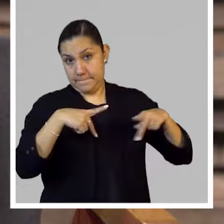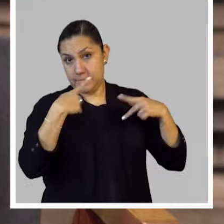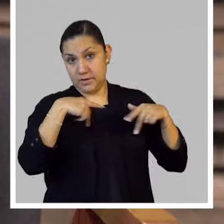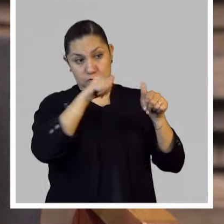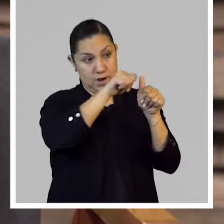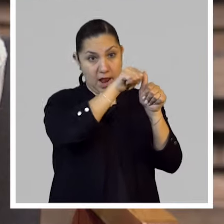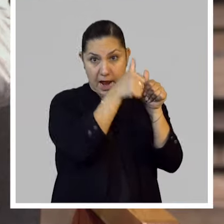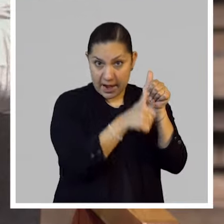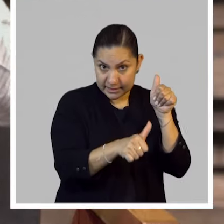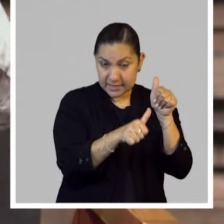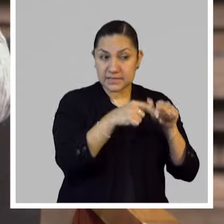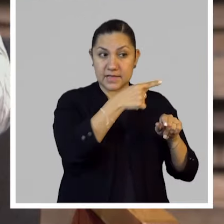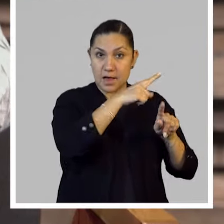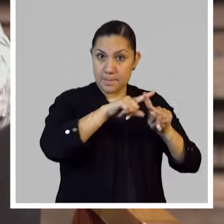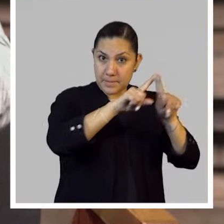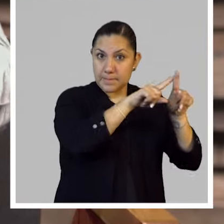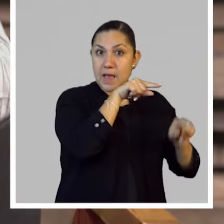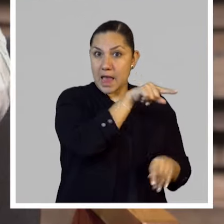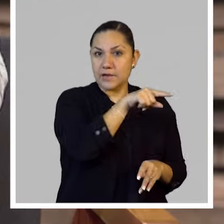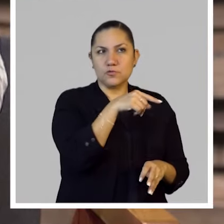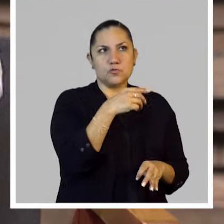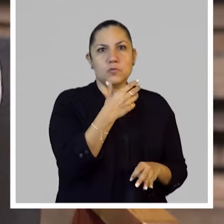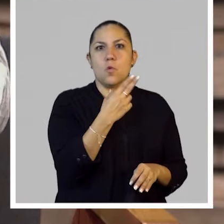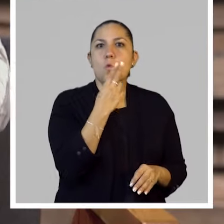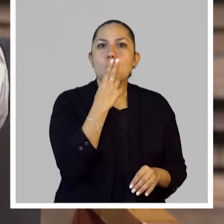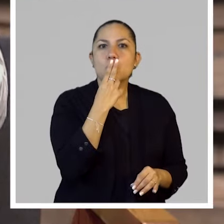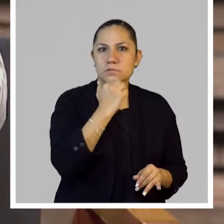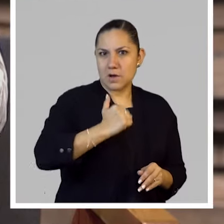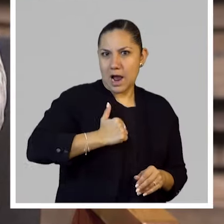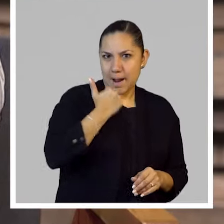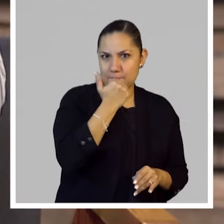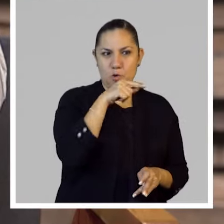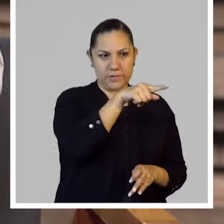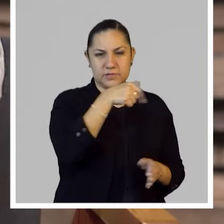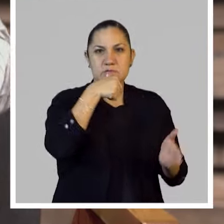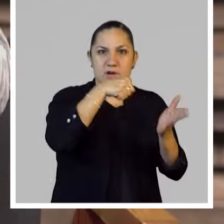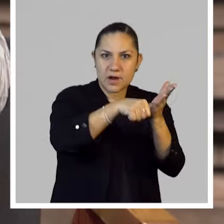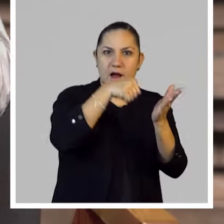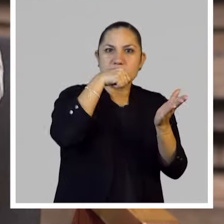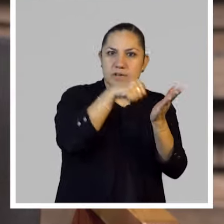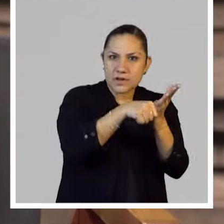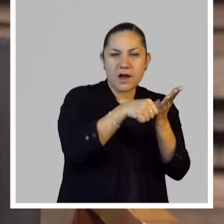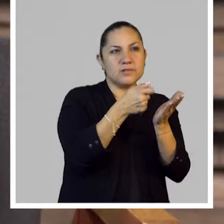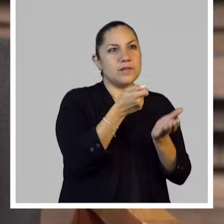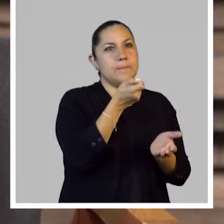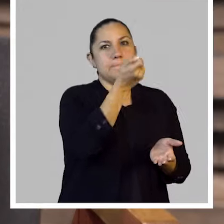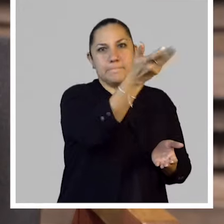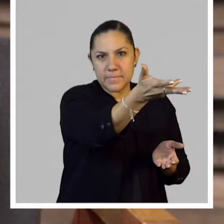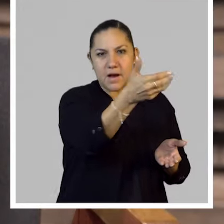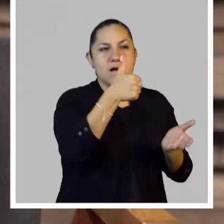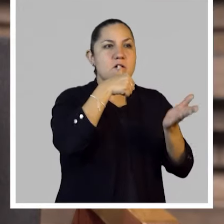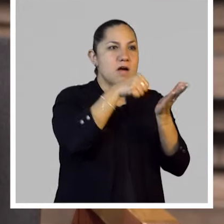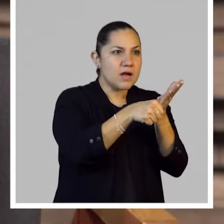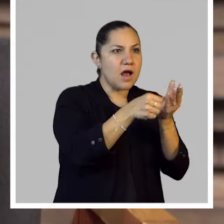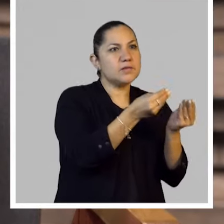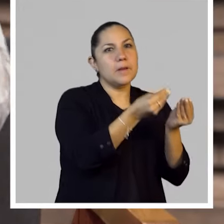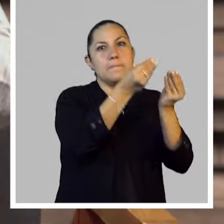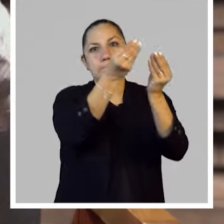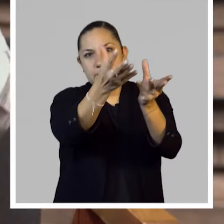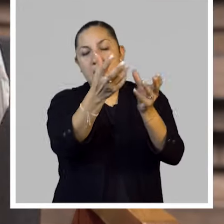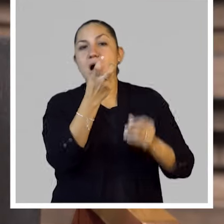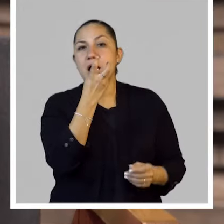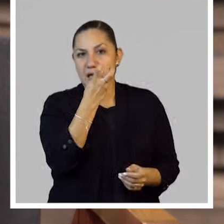organizan para digamos que apropiarse del sistema postal, ocupar ese sistema y usarlo a su beneficio para empezar a